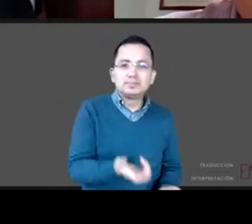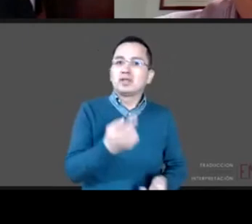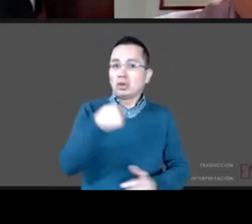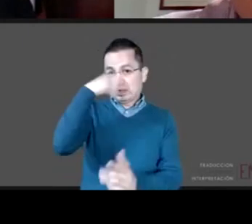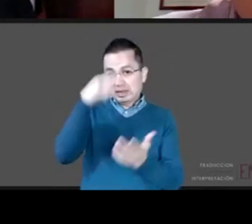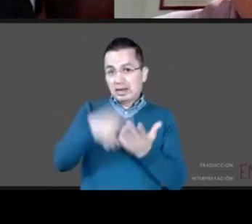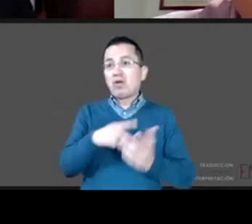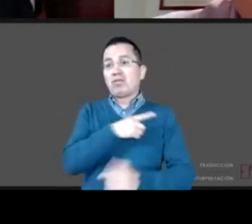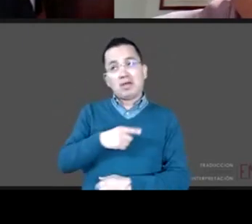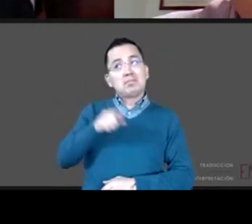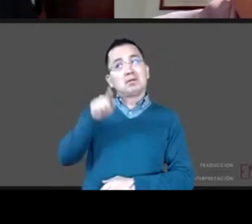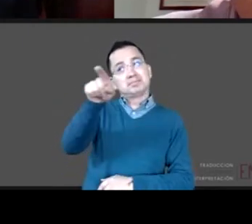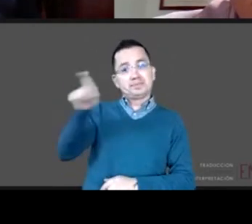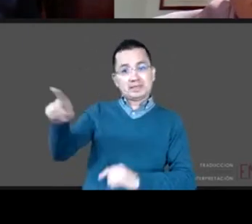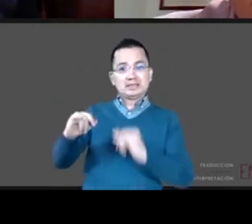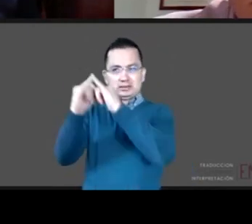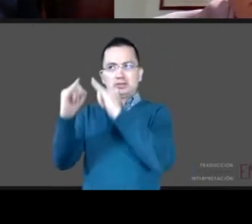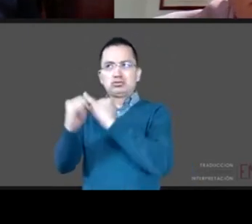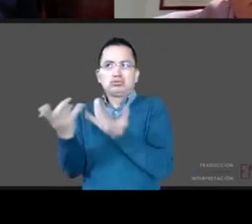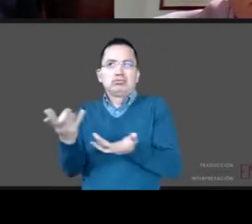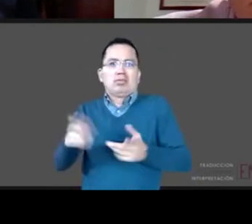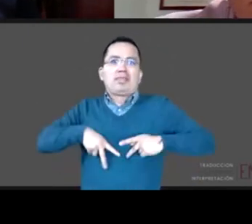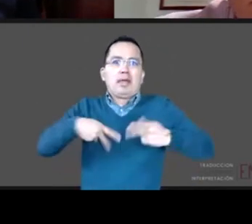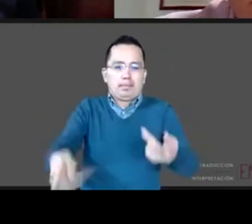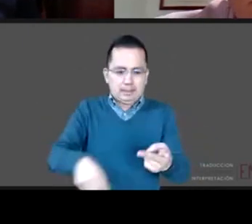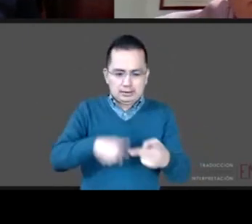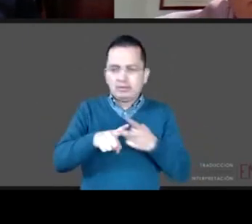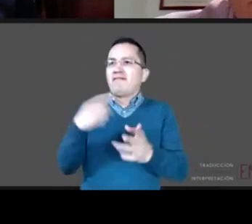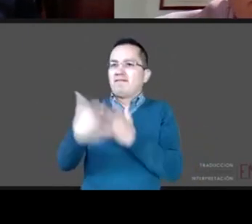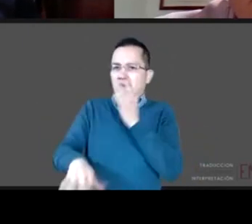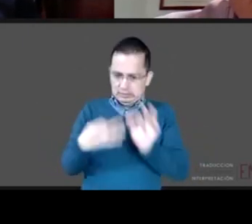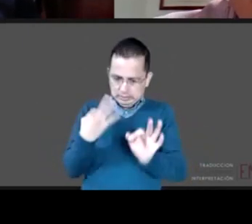parte de los elementos a considerar en enfrentar el trabajo infantil.